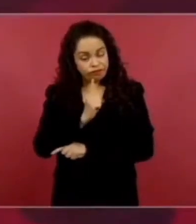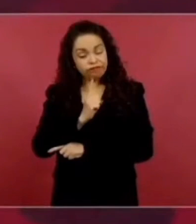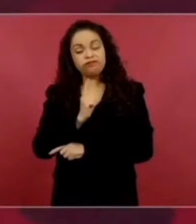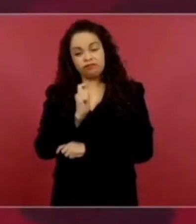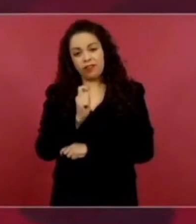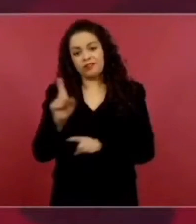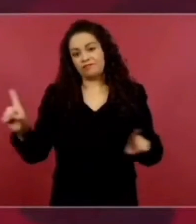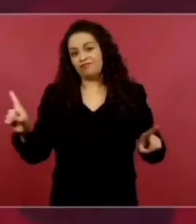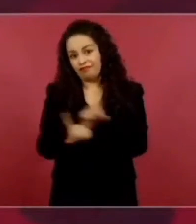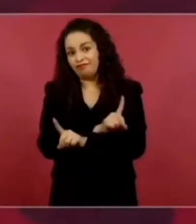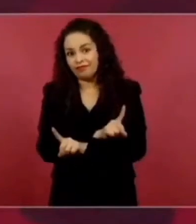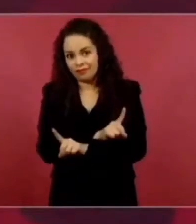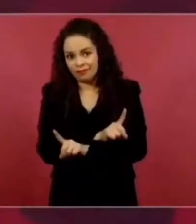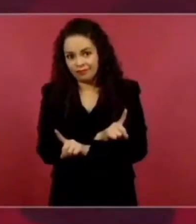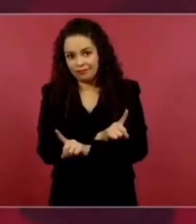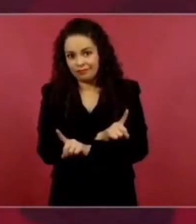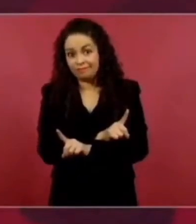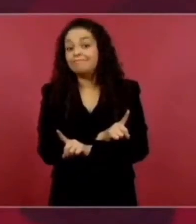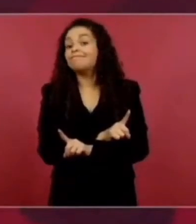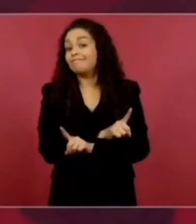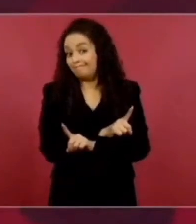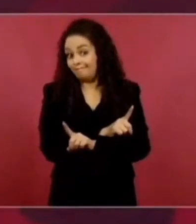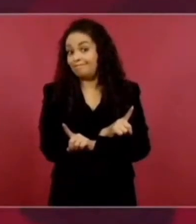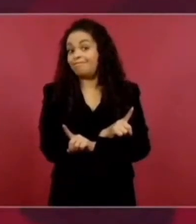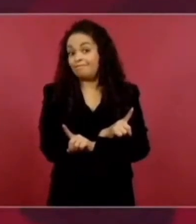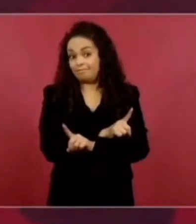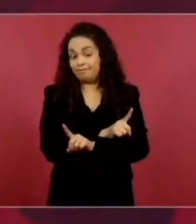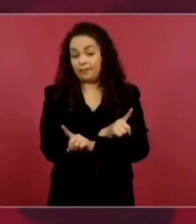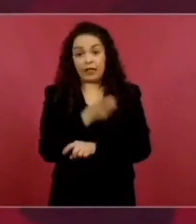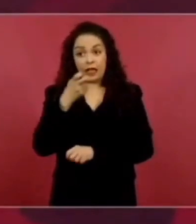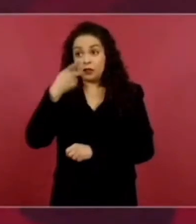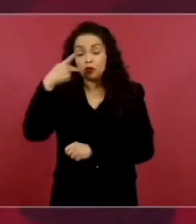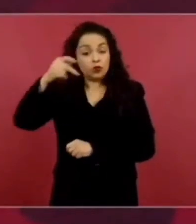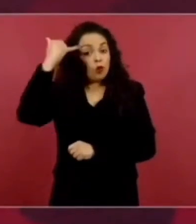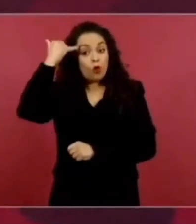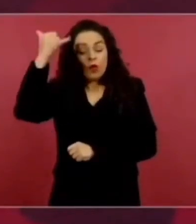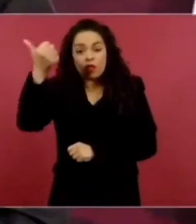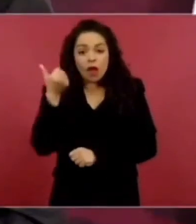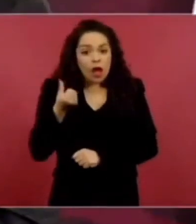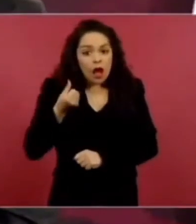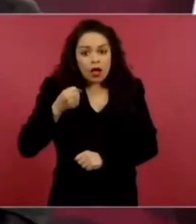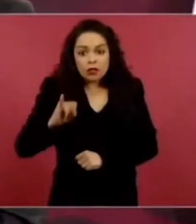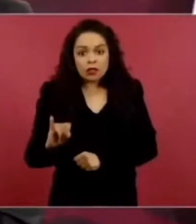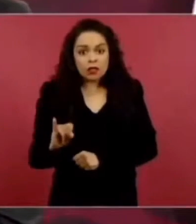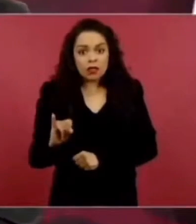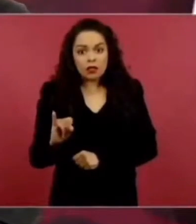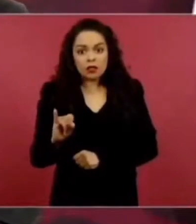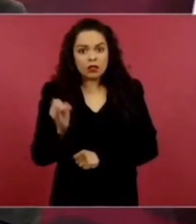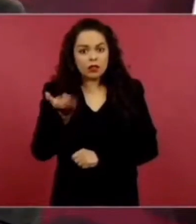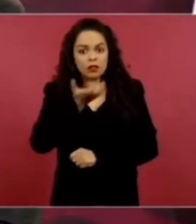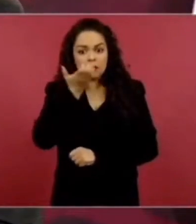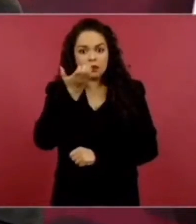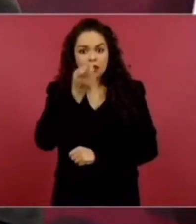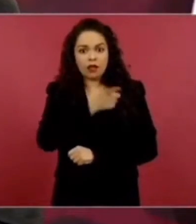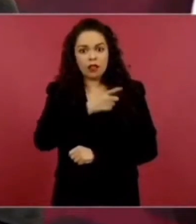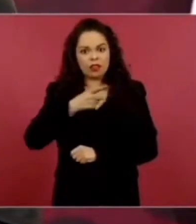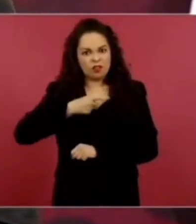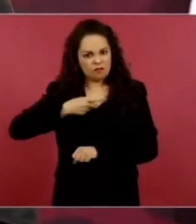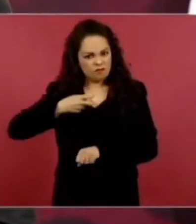La ley del talión es una concepción. La fuerza. La fuerza.